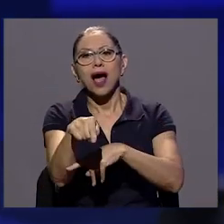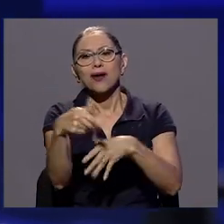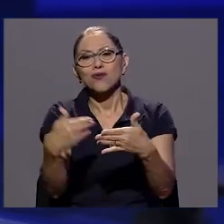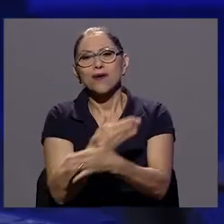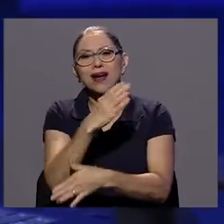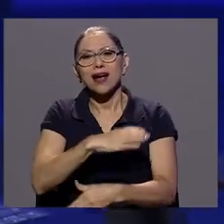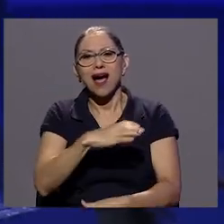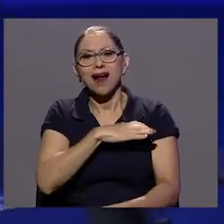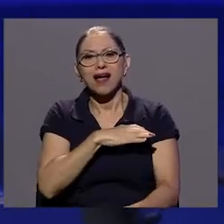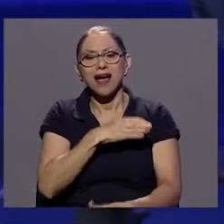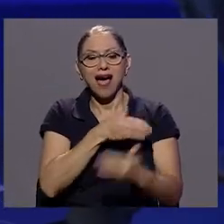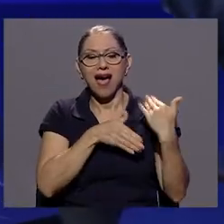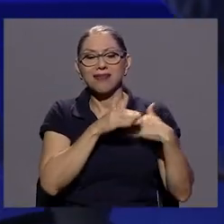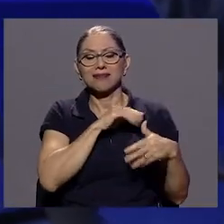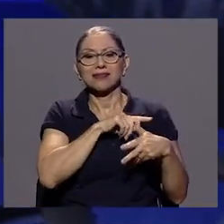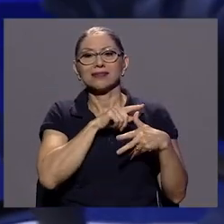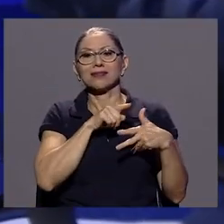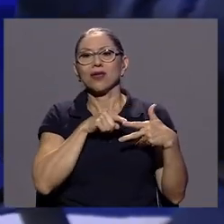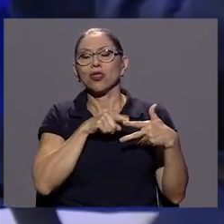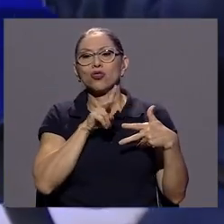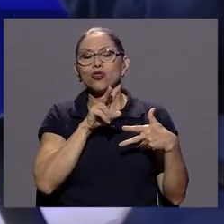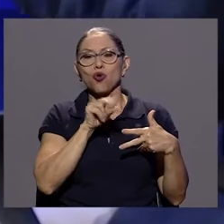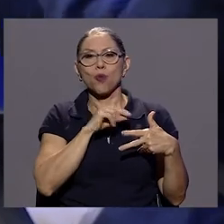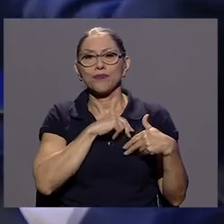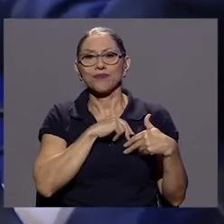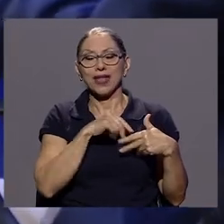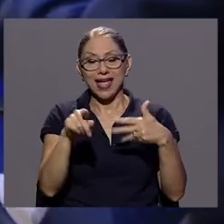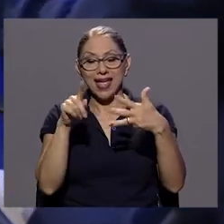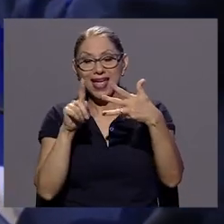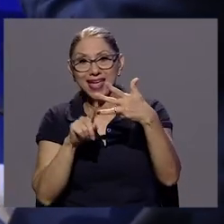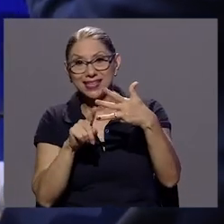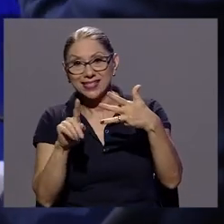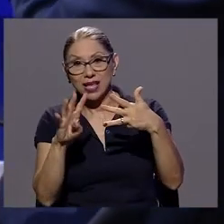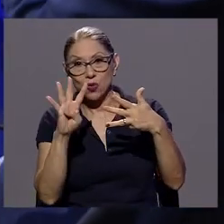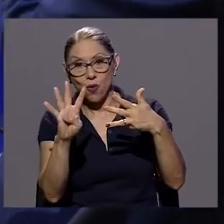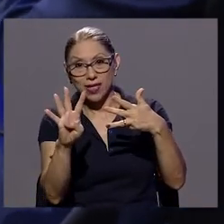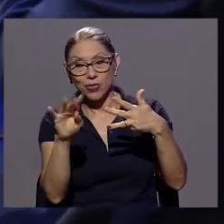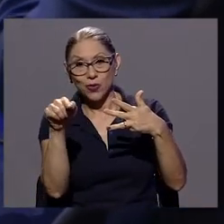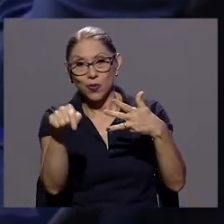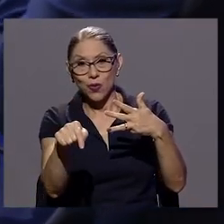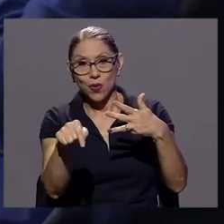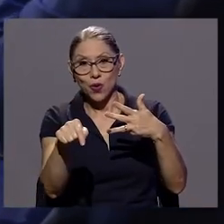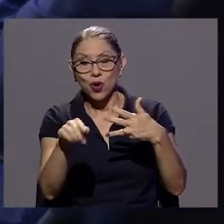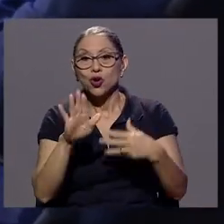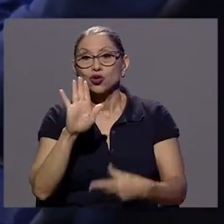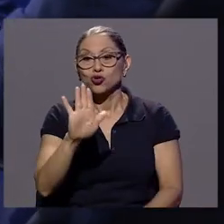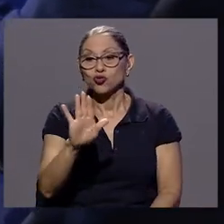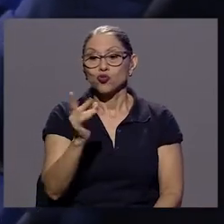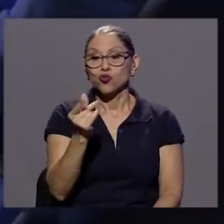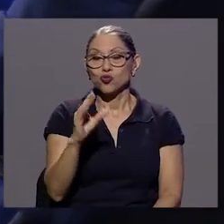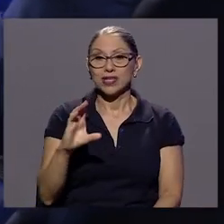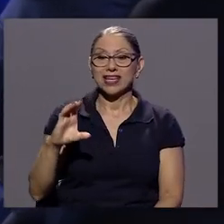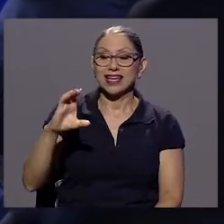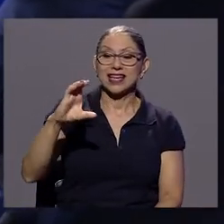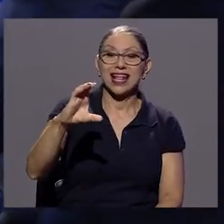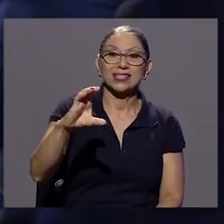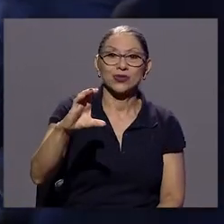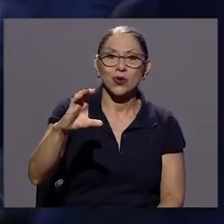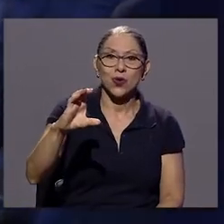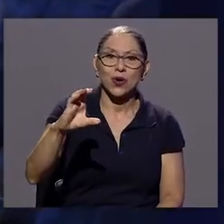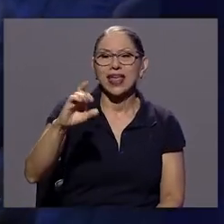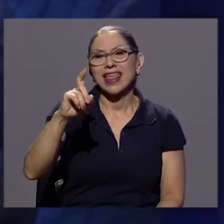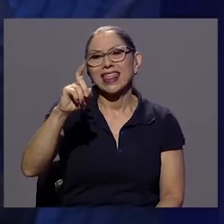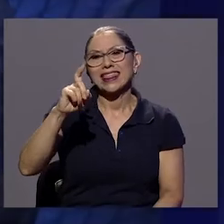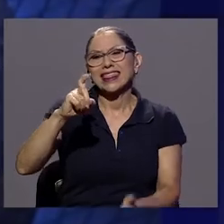Y este grupo, este segmento 4, tiene un compromiso de su ingreso por encima